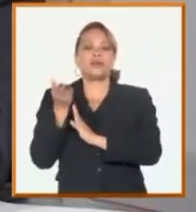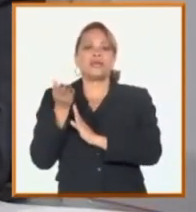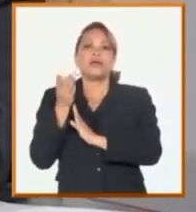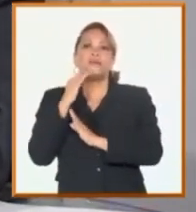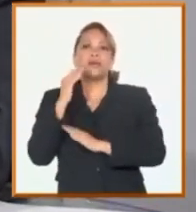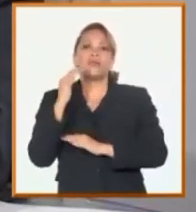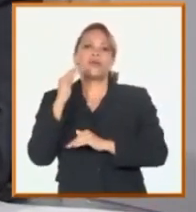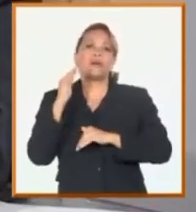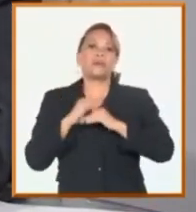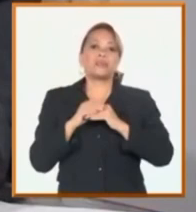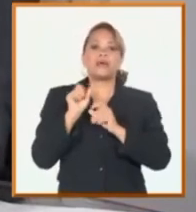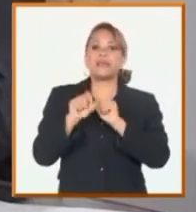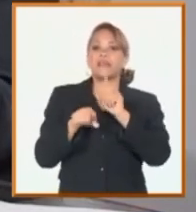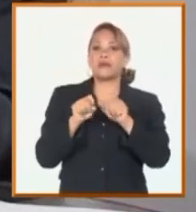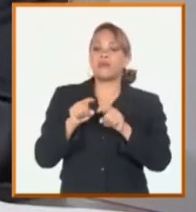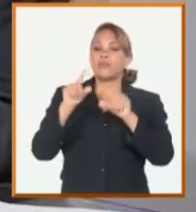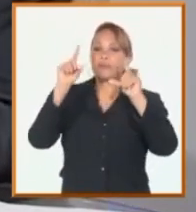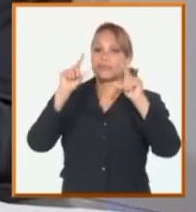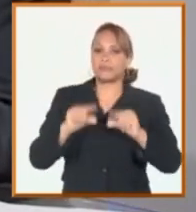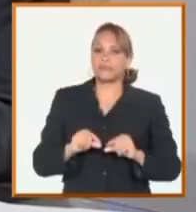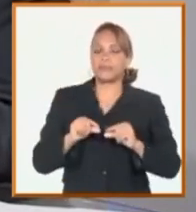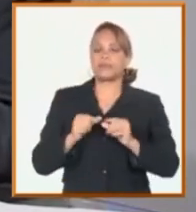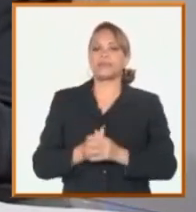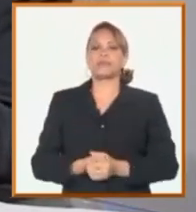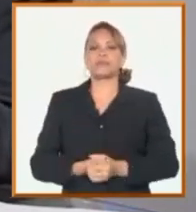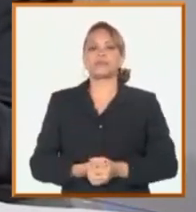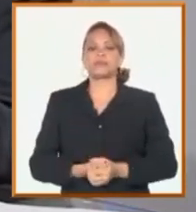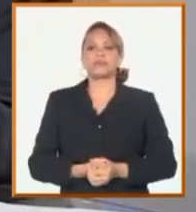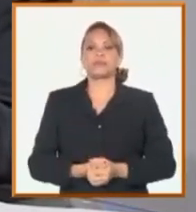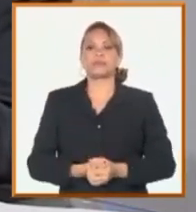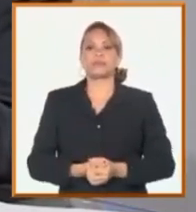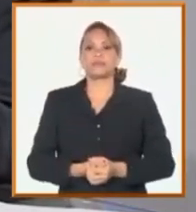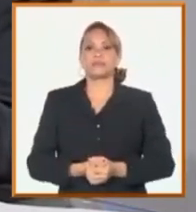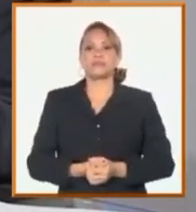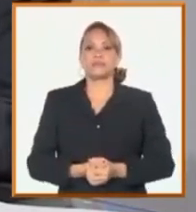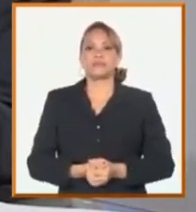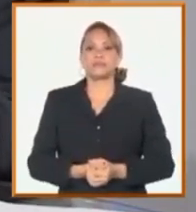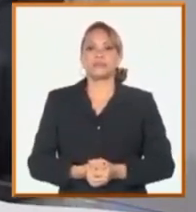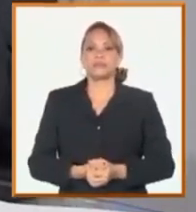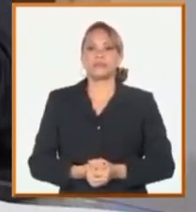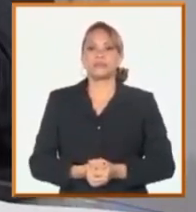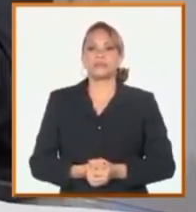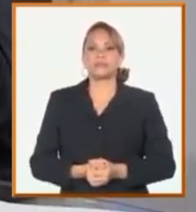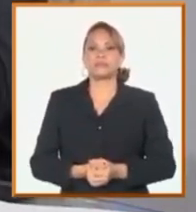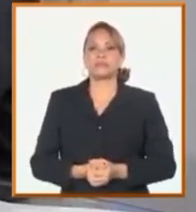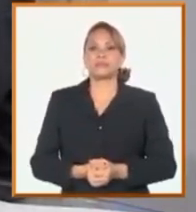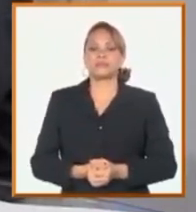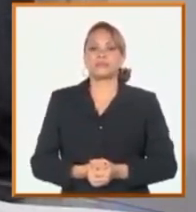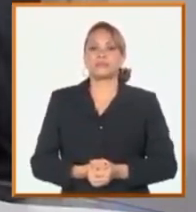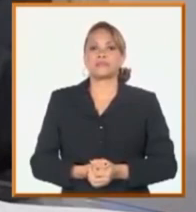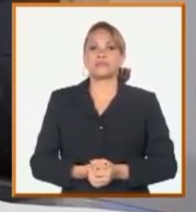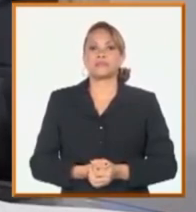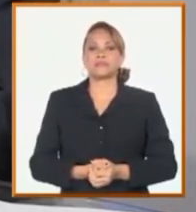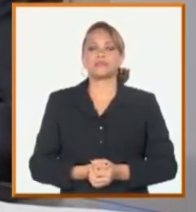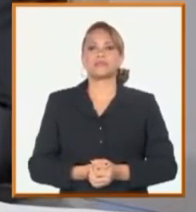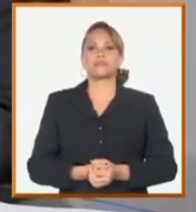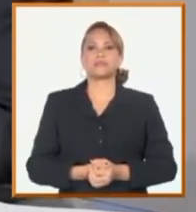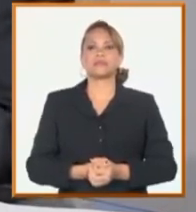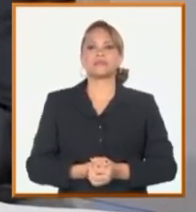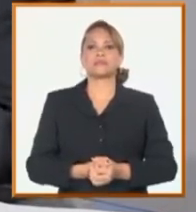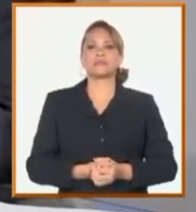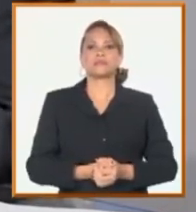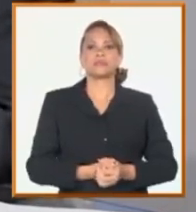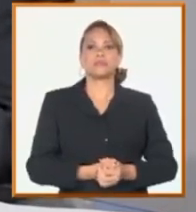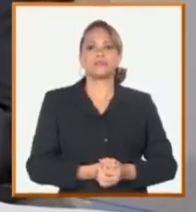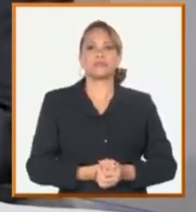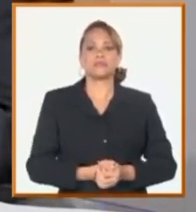capacidad de compra por el crecimiento de los precios, y evidentemente esto es una de las cuestiones que se ve, pero tiene por